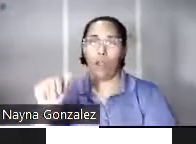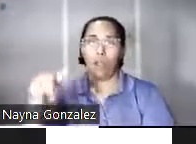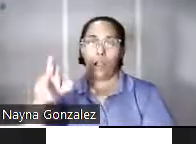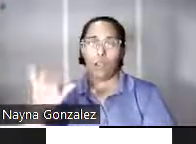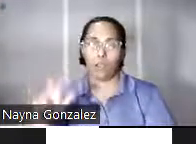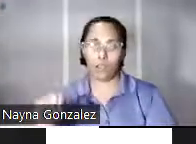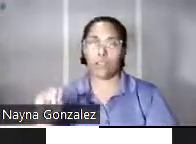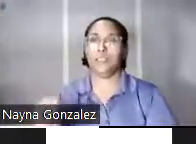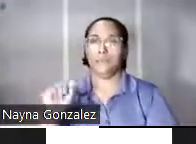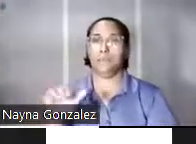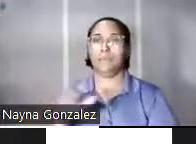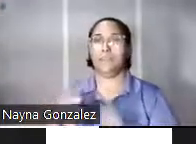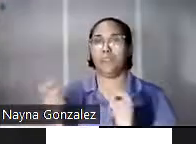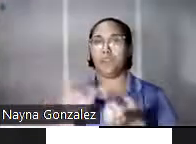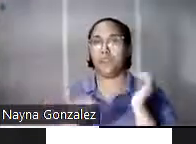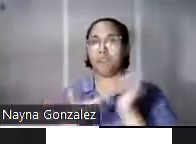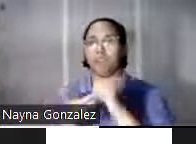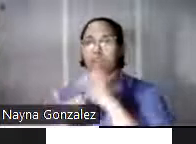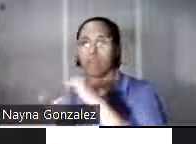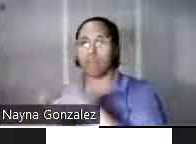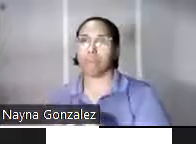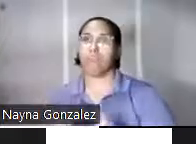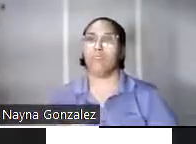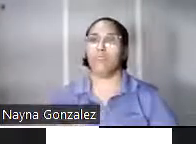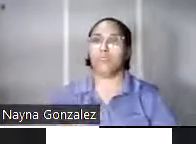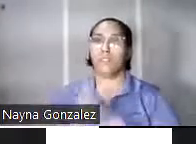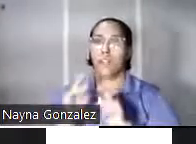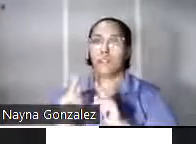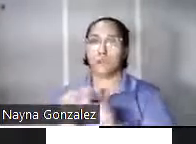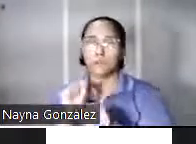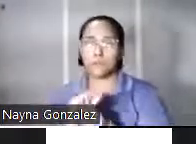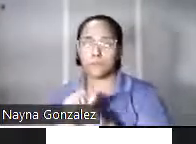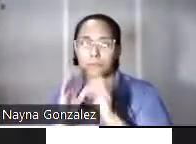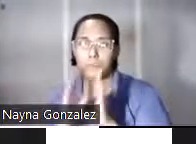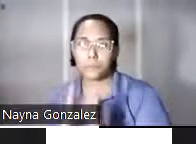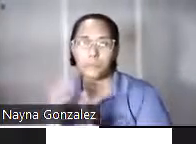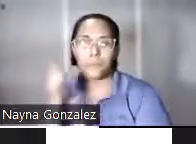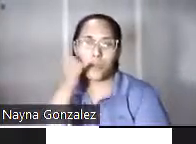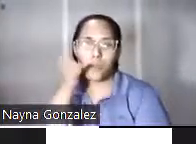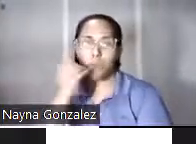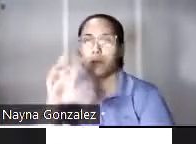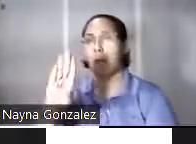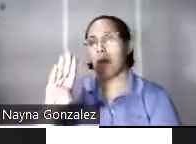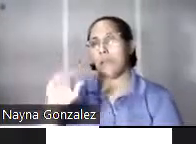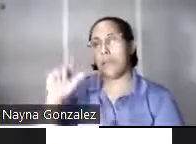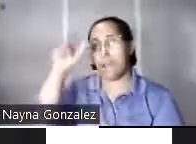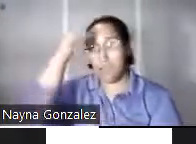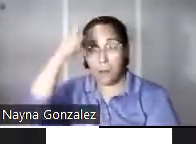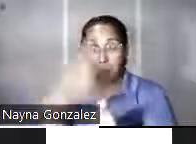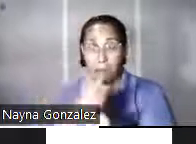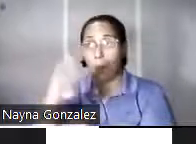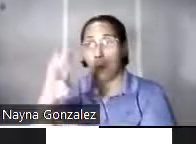auspicio de los empresarios de la telefonía Hernán y Sostenes Ben, los hermanos Ben,